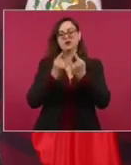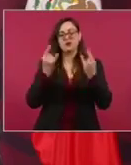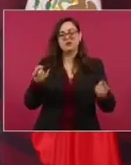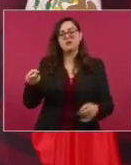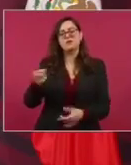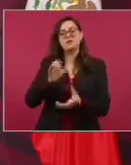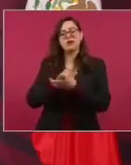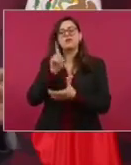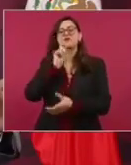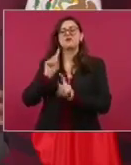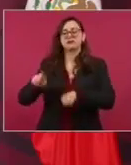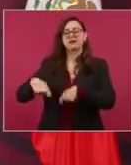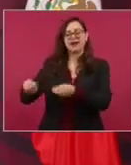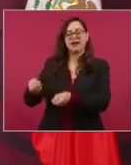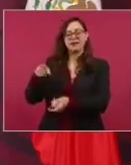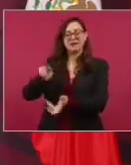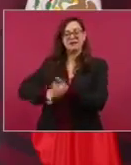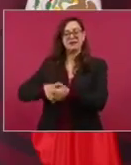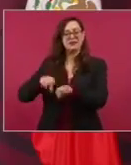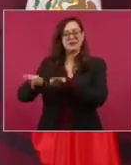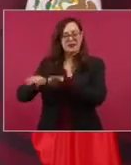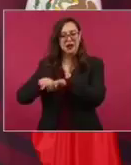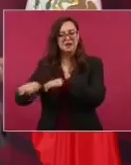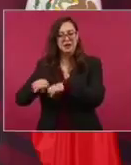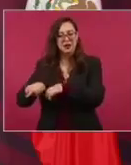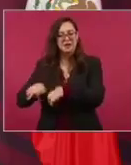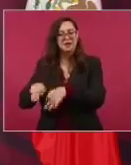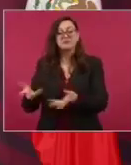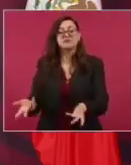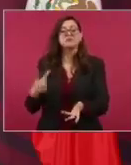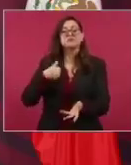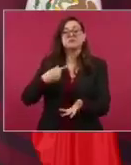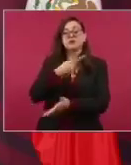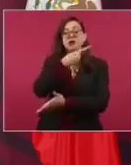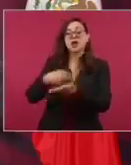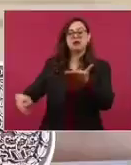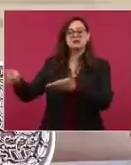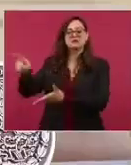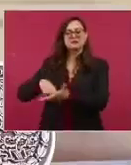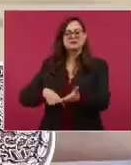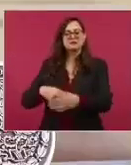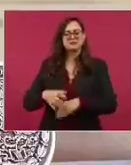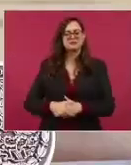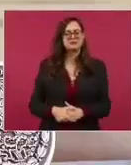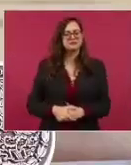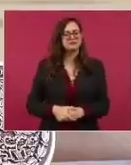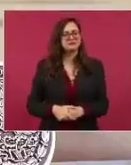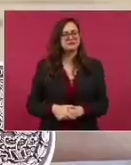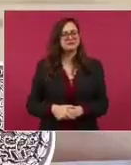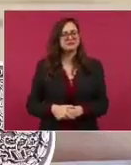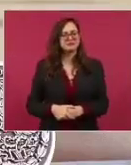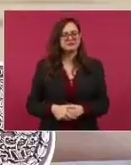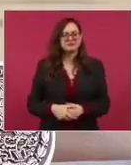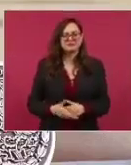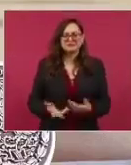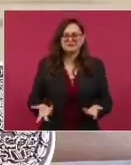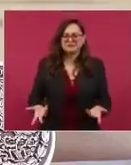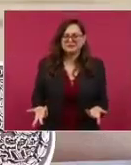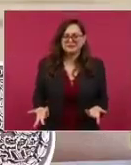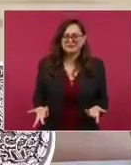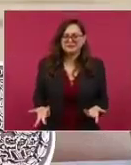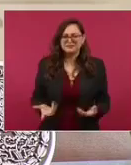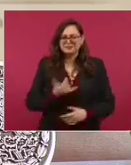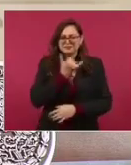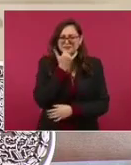Para empezar, no había una institución como tal, todo era a